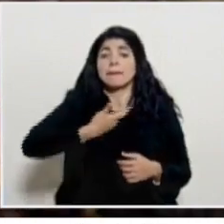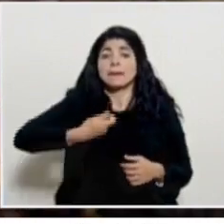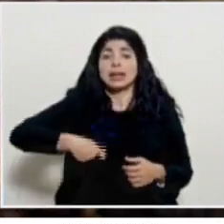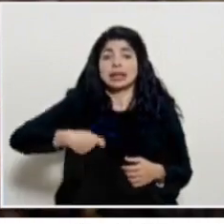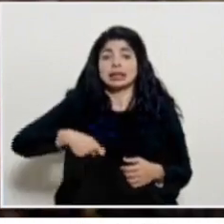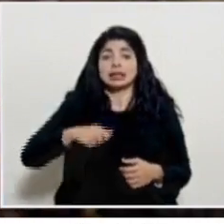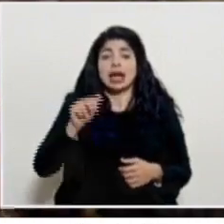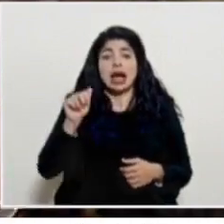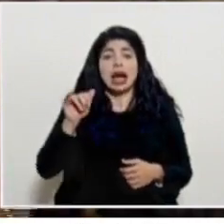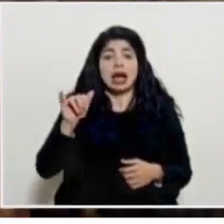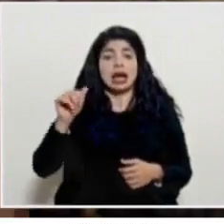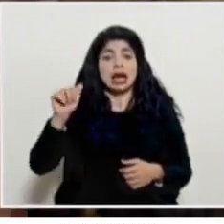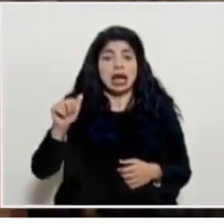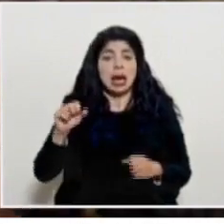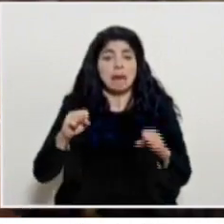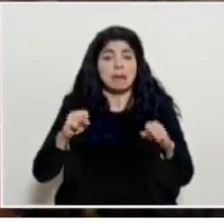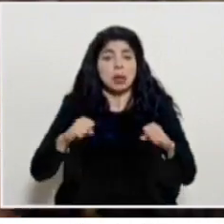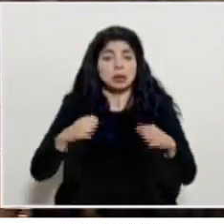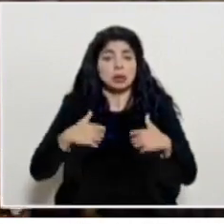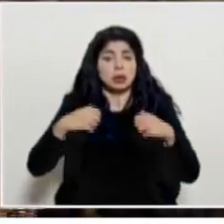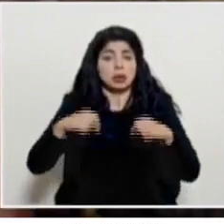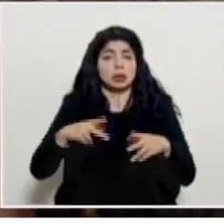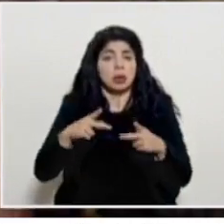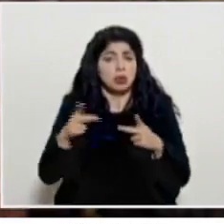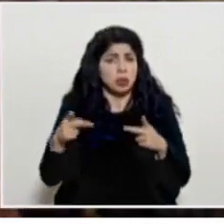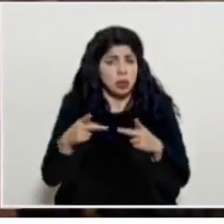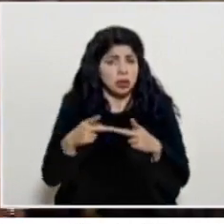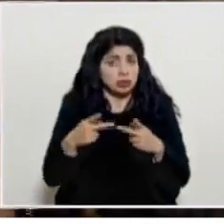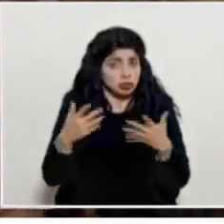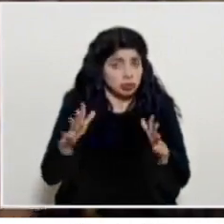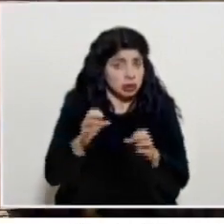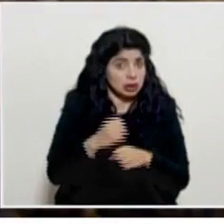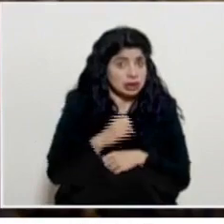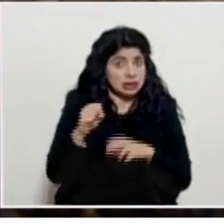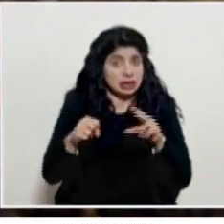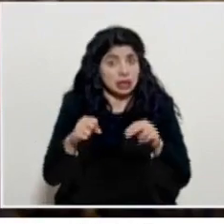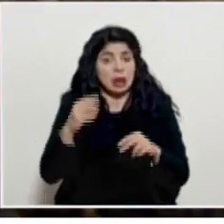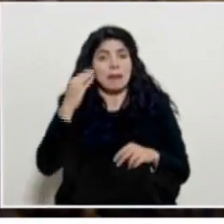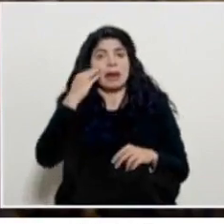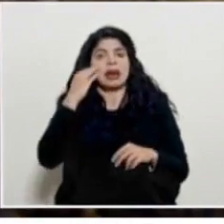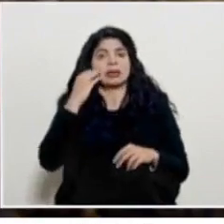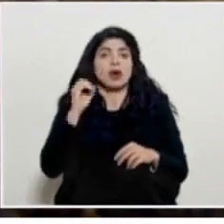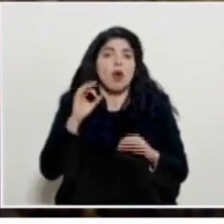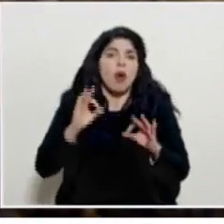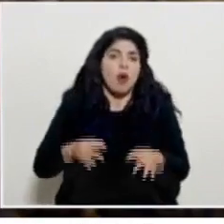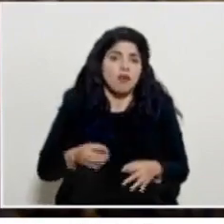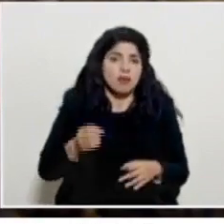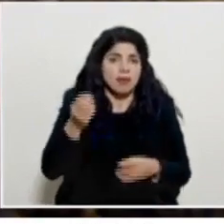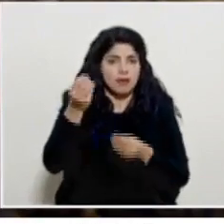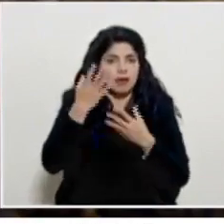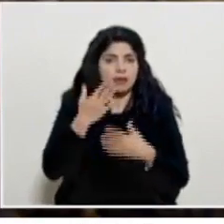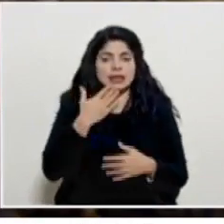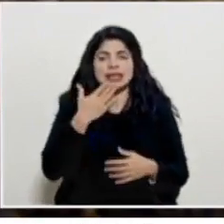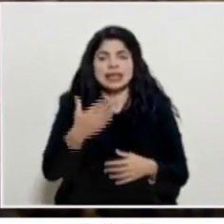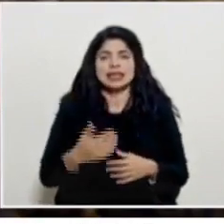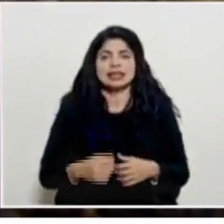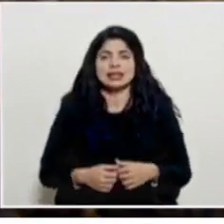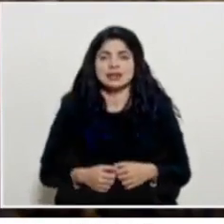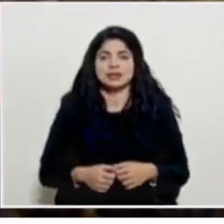ejecutivo de Acueductos Alcantarillados podría renunciar al cargo no sé si ya lo hizo nada más para descartar o confirmar esa información muchas gracias